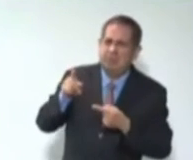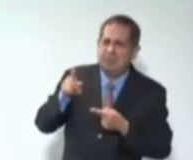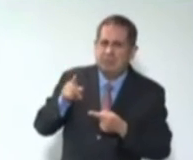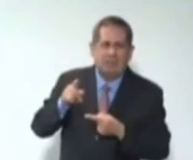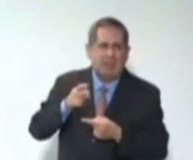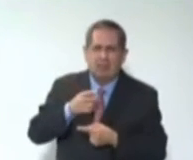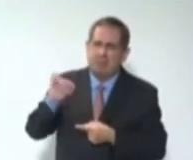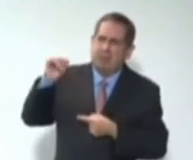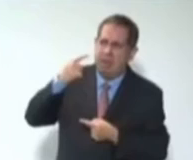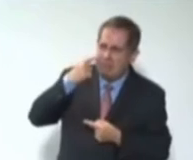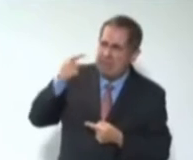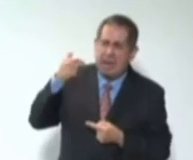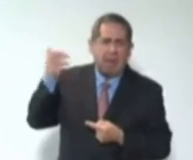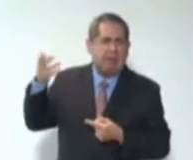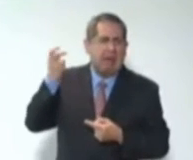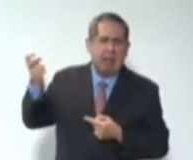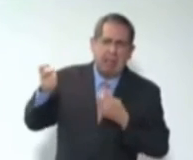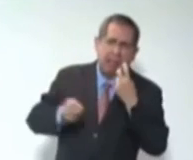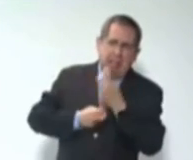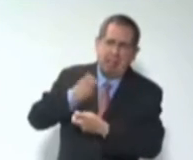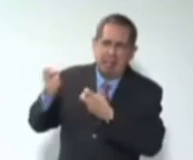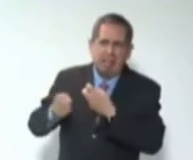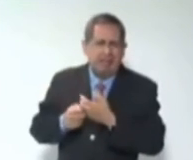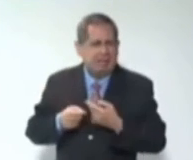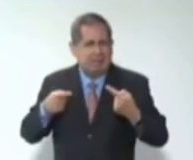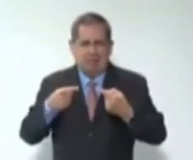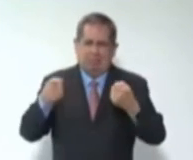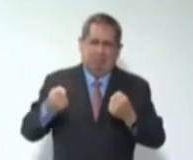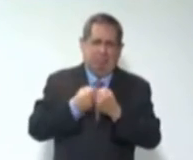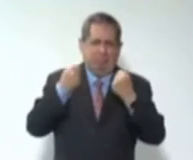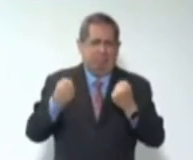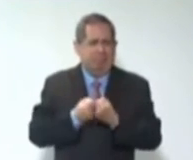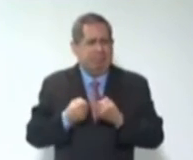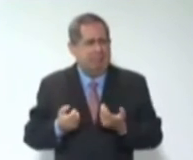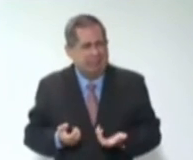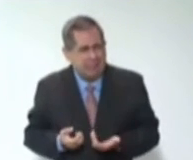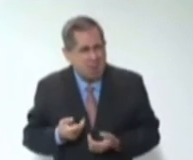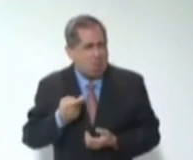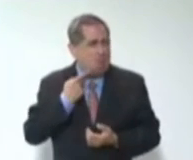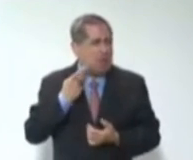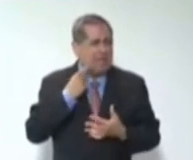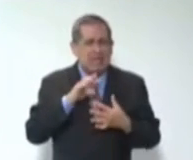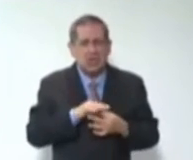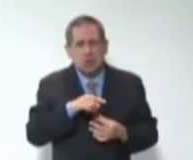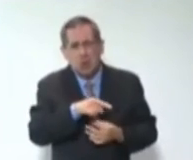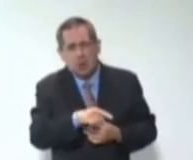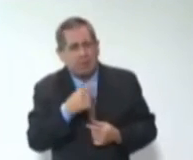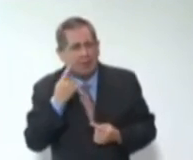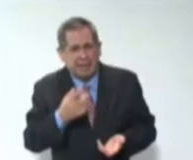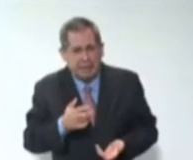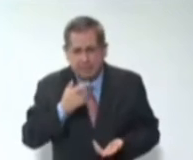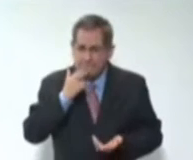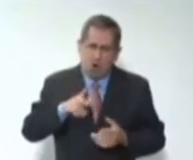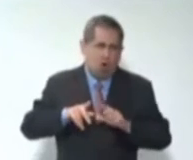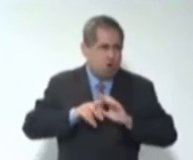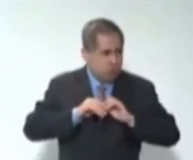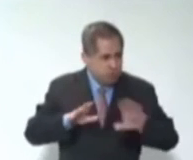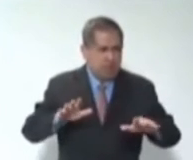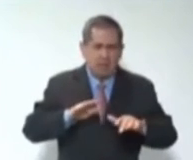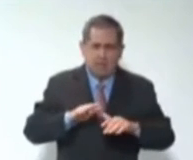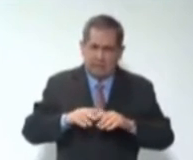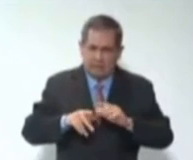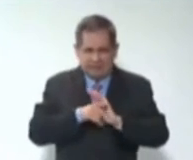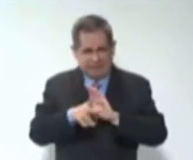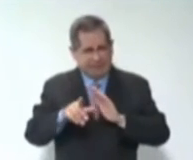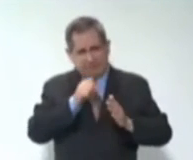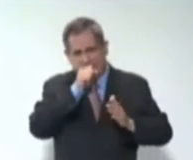roja, en donde se destaca la confrontación de tinte político, pusieran todas las mañanas, la